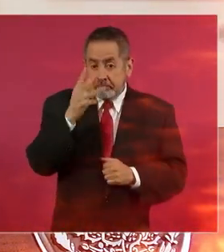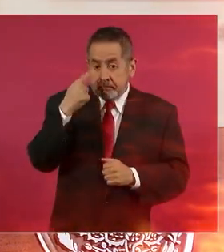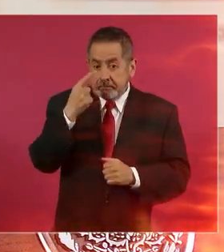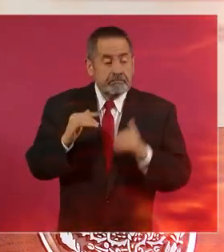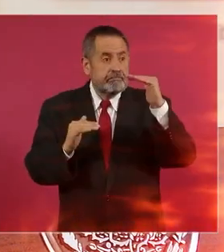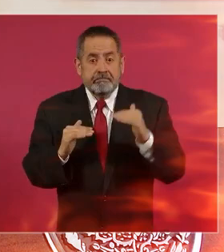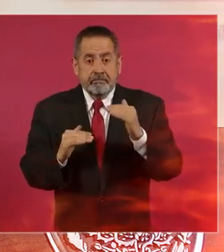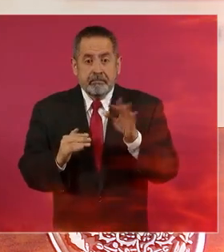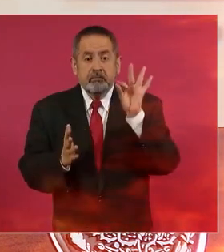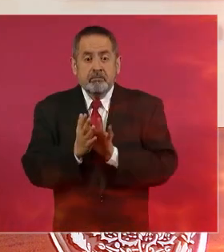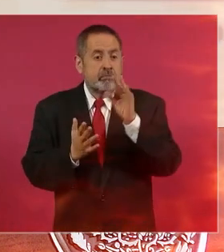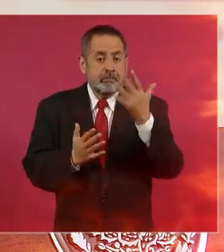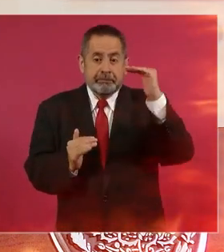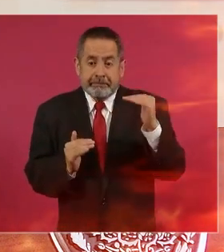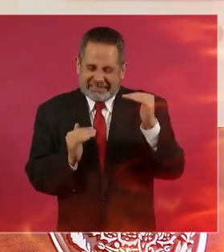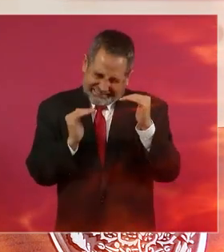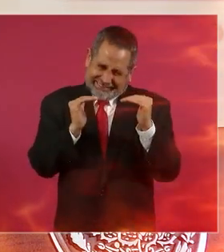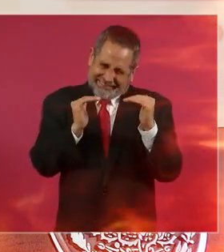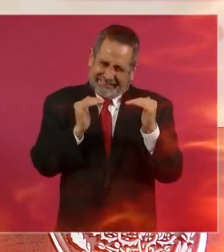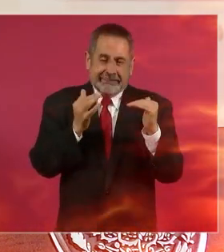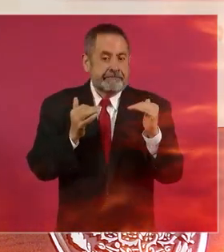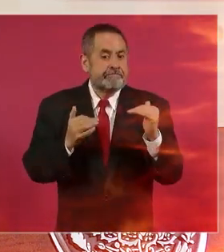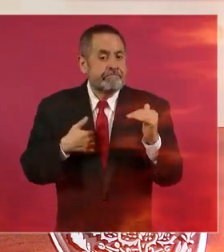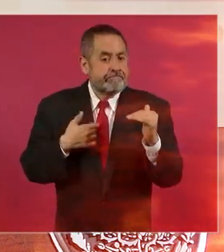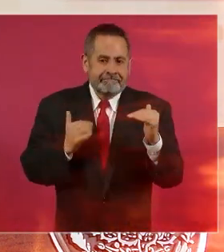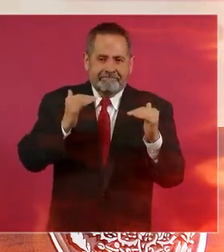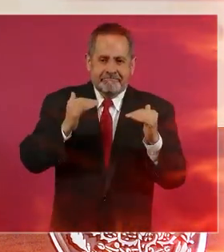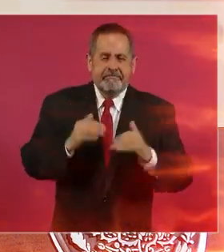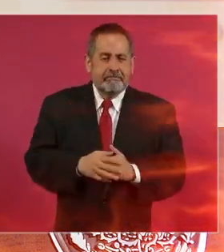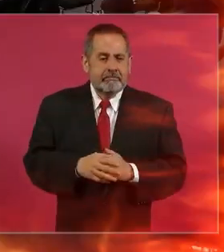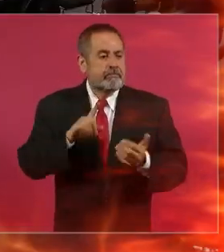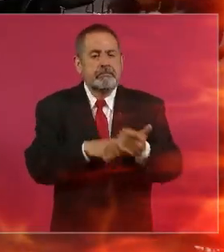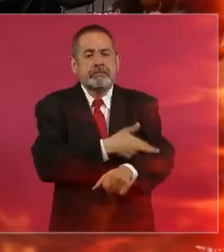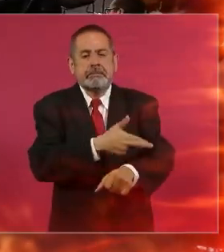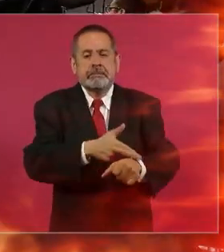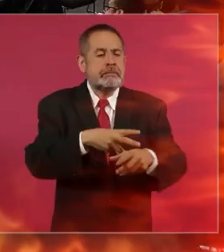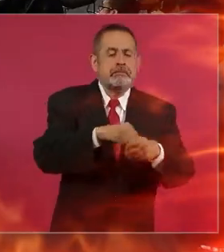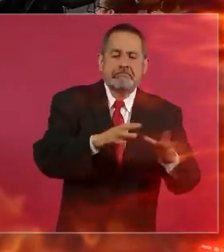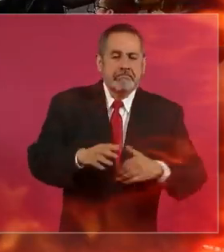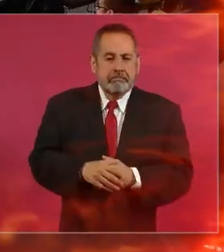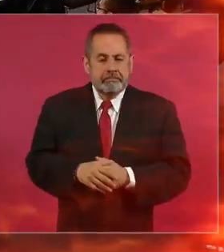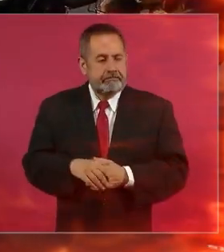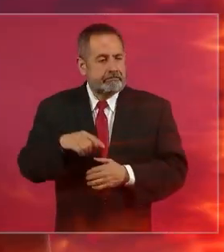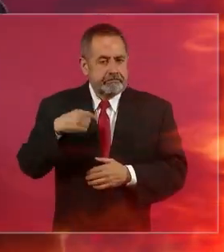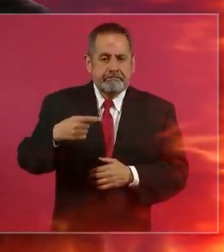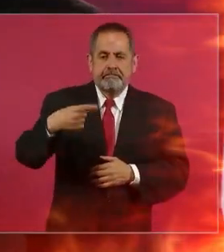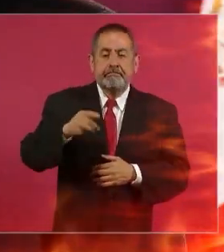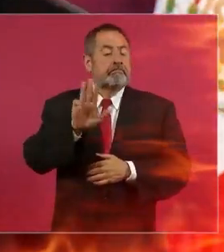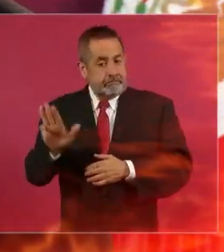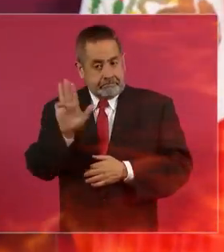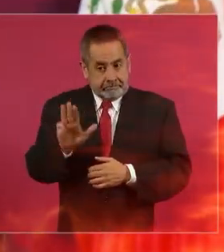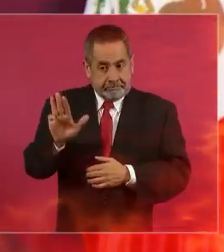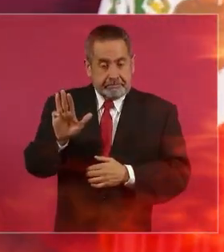lo hace ahorita que tiene a su fiscal cuate ahí es ni modo que no detuvieran a calderón y a fox